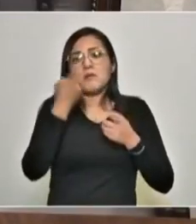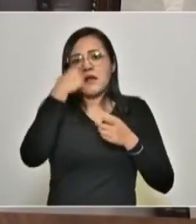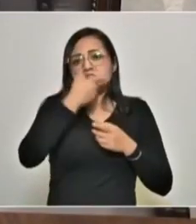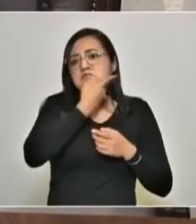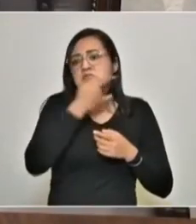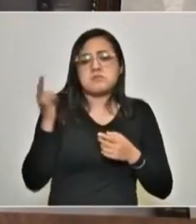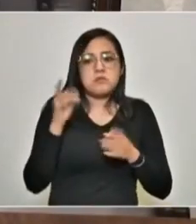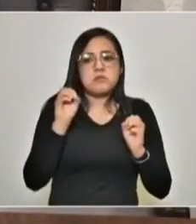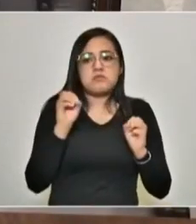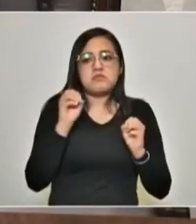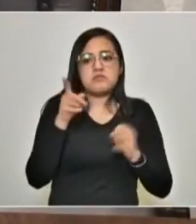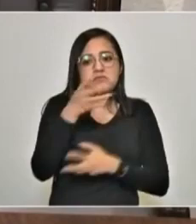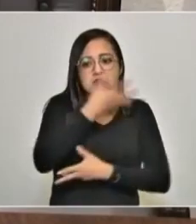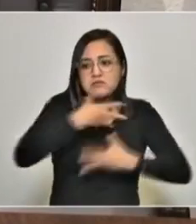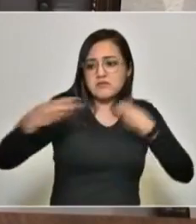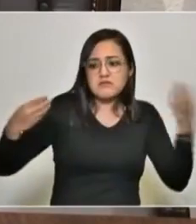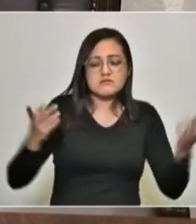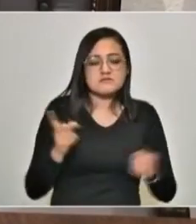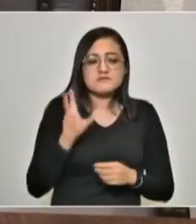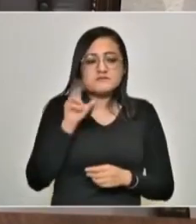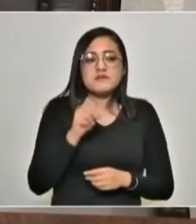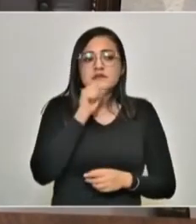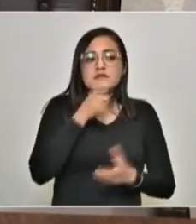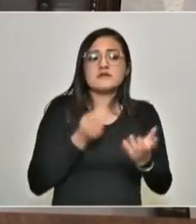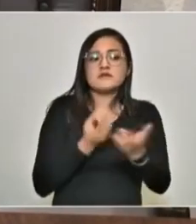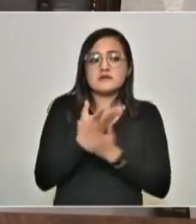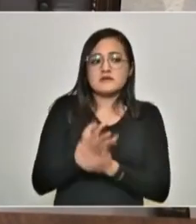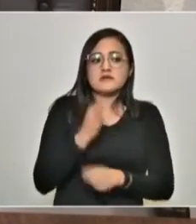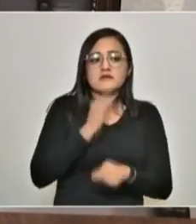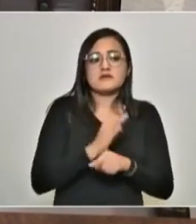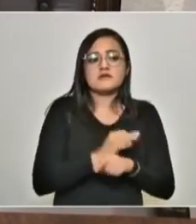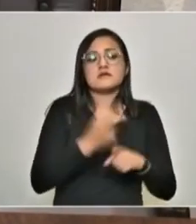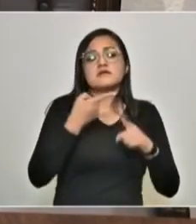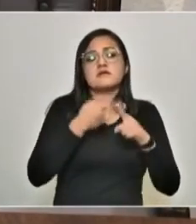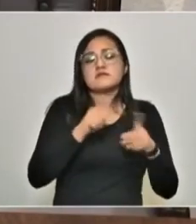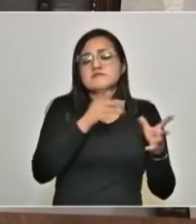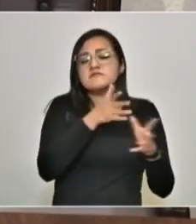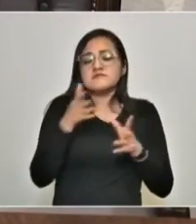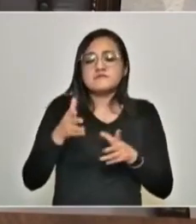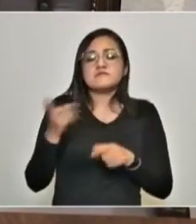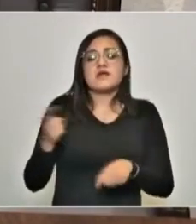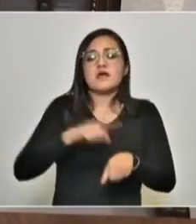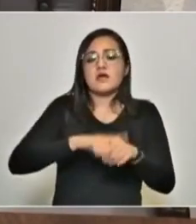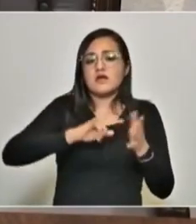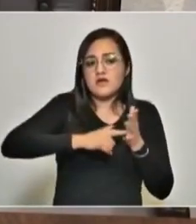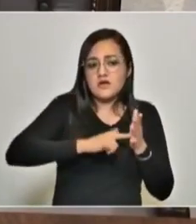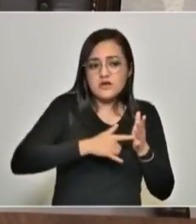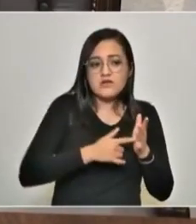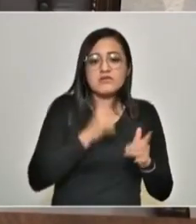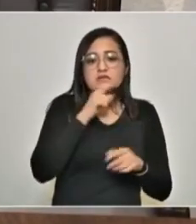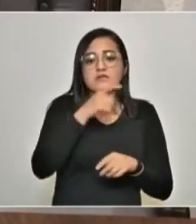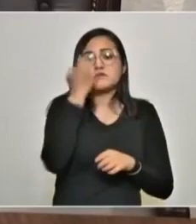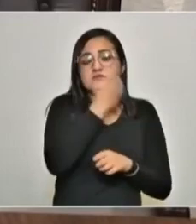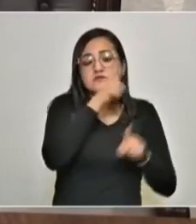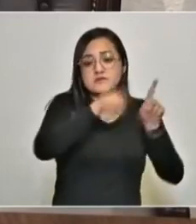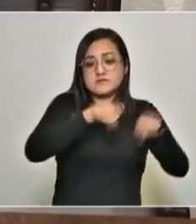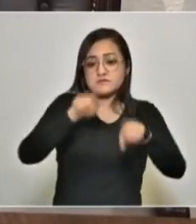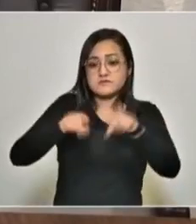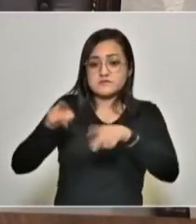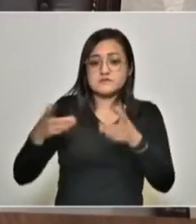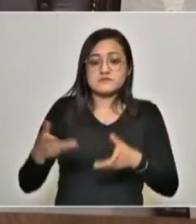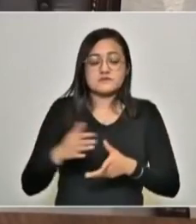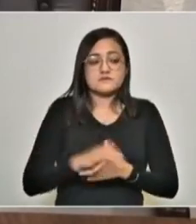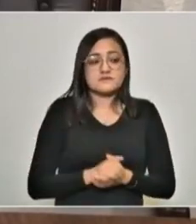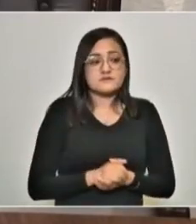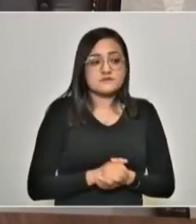De igual forma, la hora de salida se da por diferentes espacios, dependiendo de la escuela. Enumeró 20